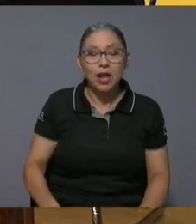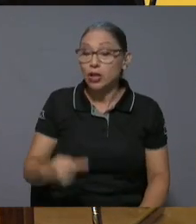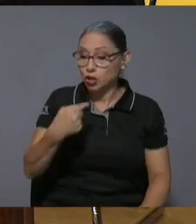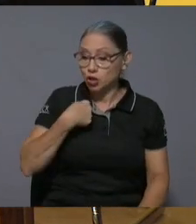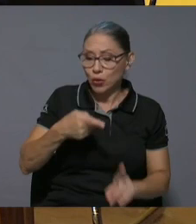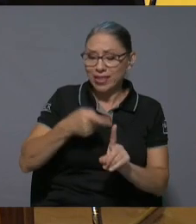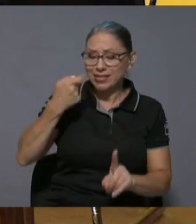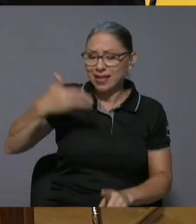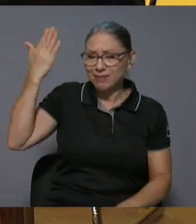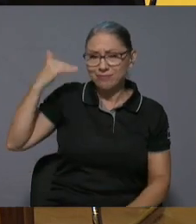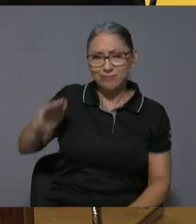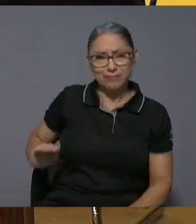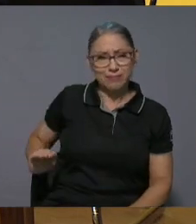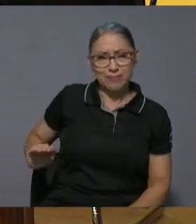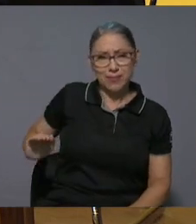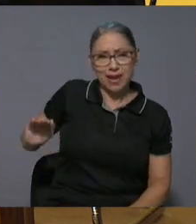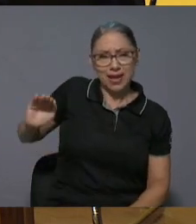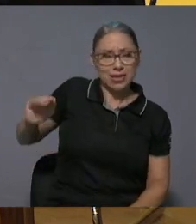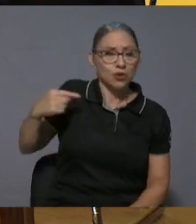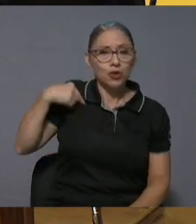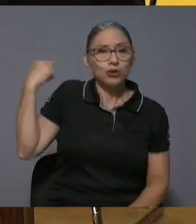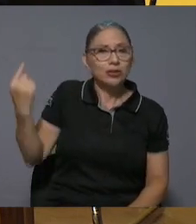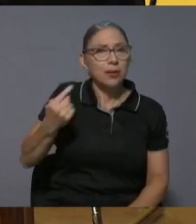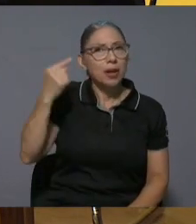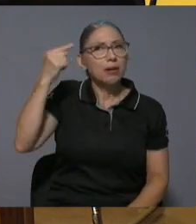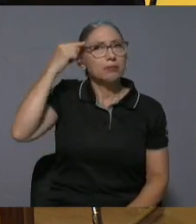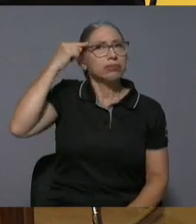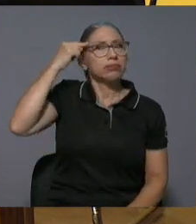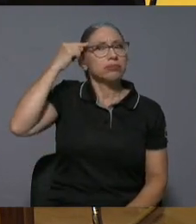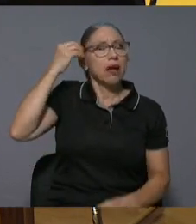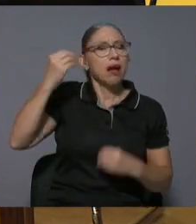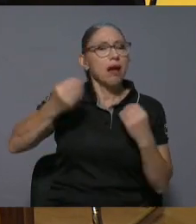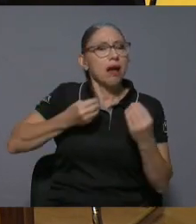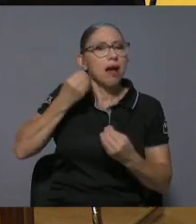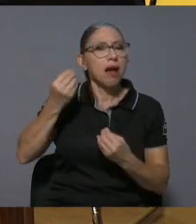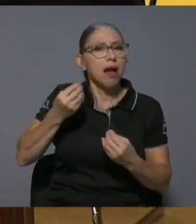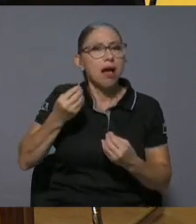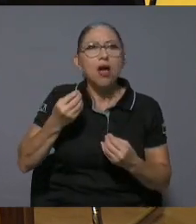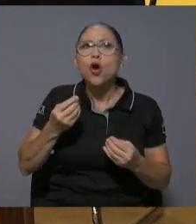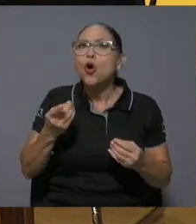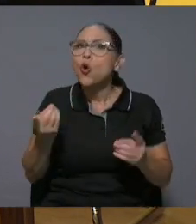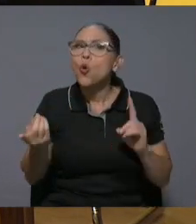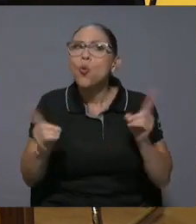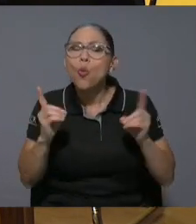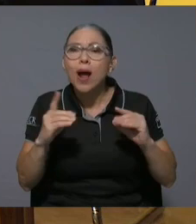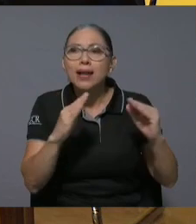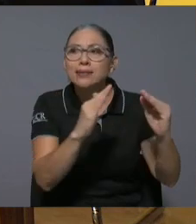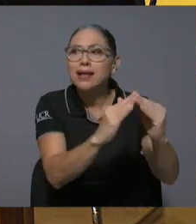siempre tuve digamos la visión de cuál es la ciudad en que quería vivir